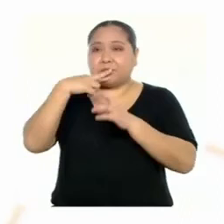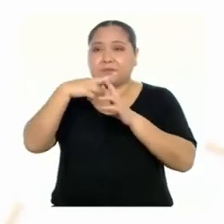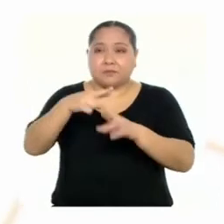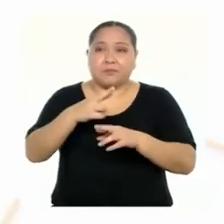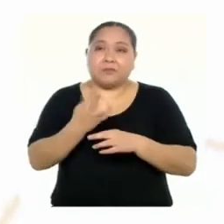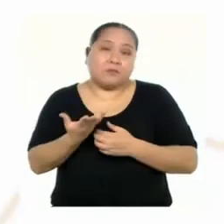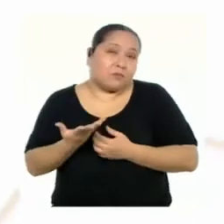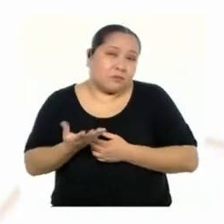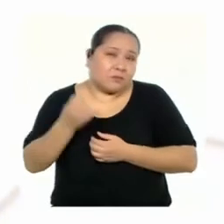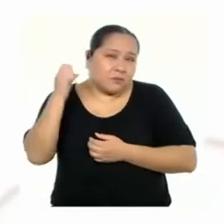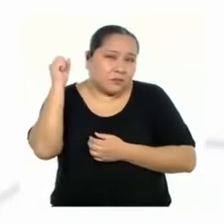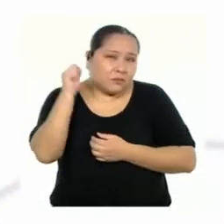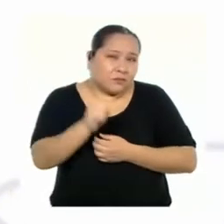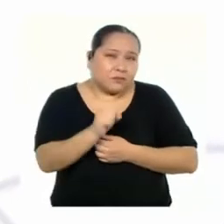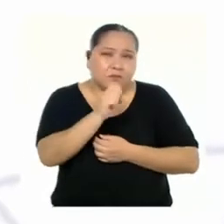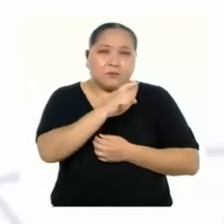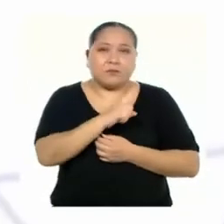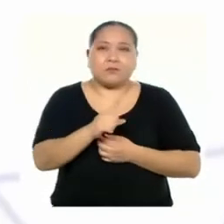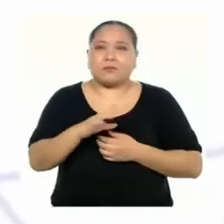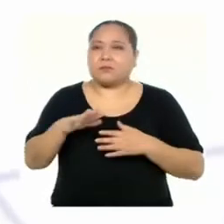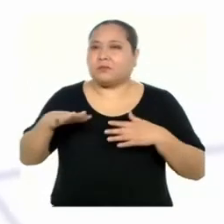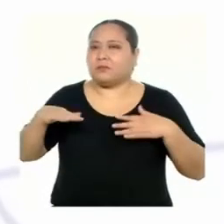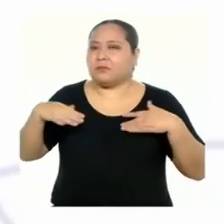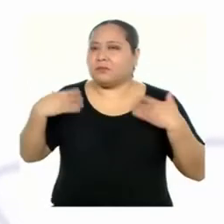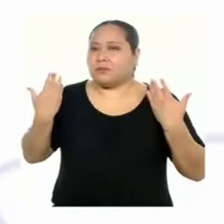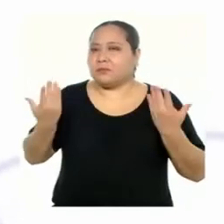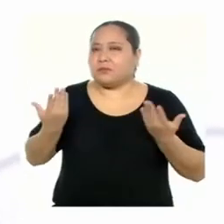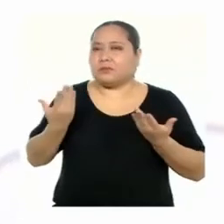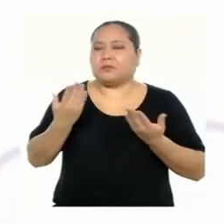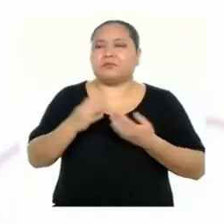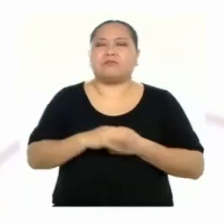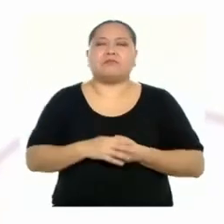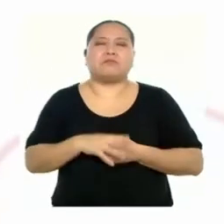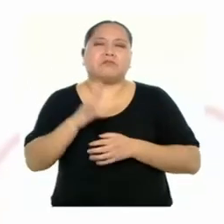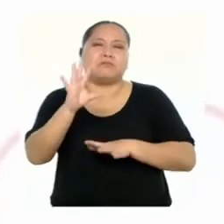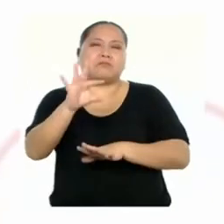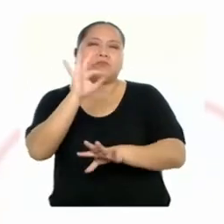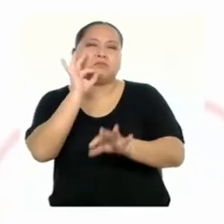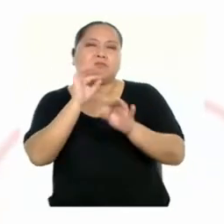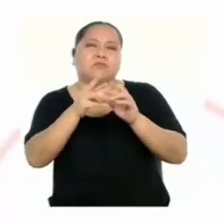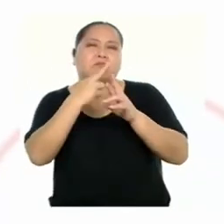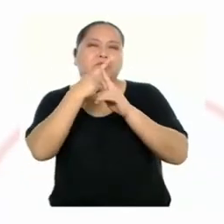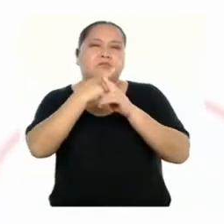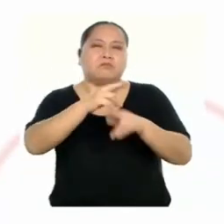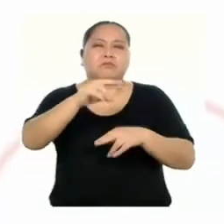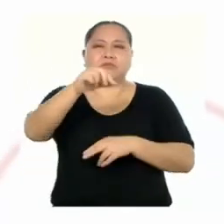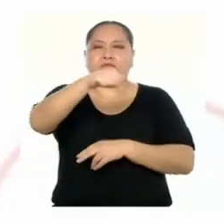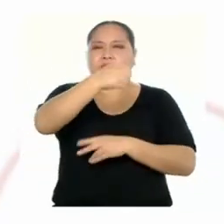¿O podemos obtener el resultado de otra forma?